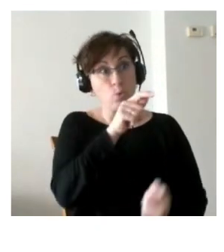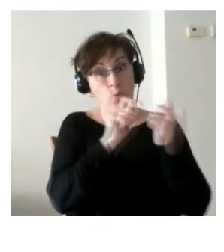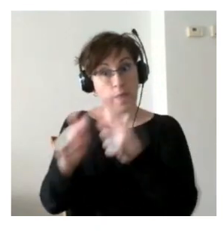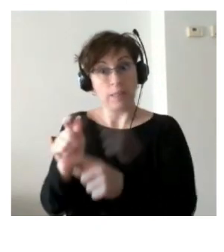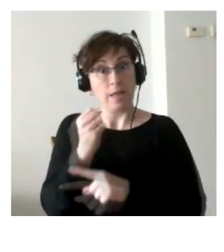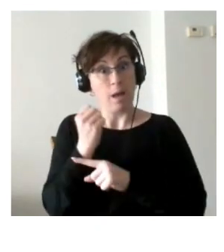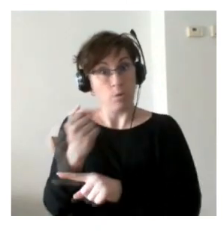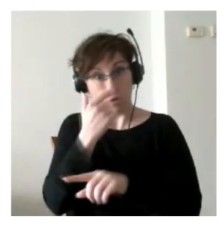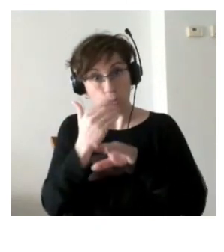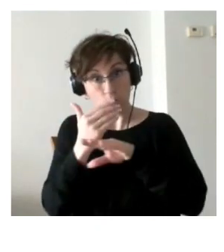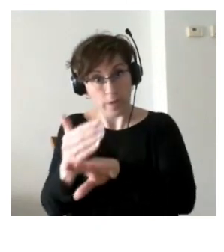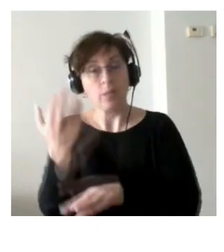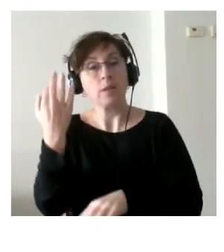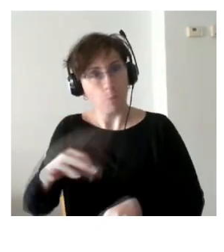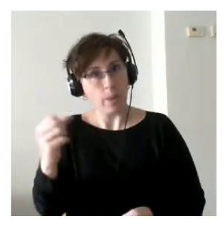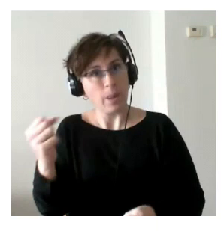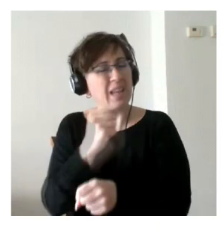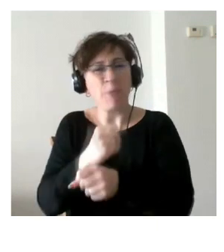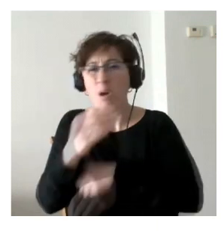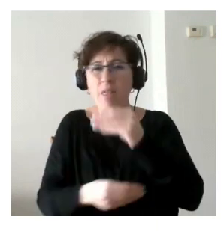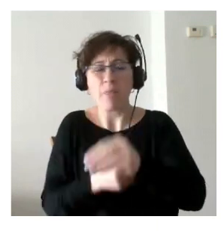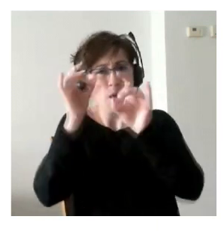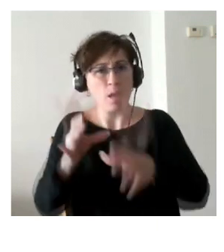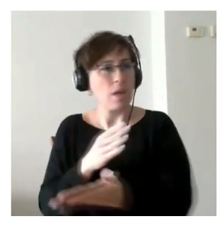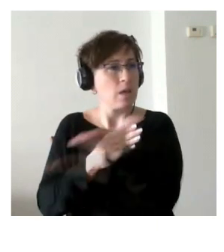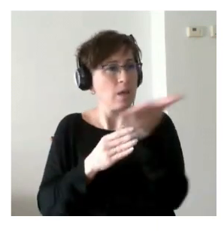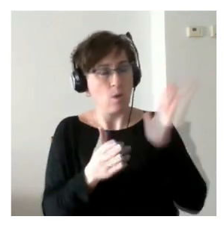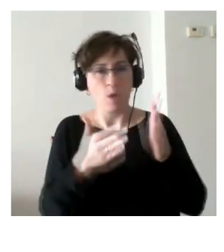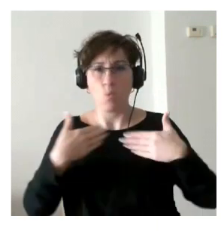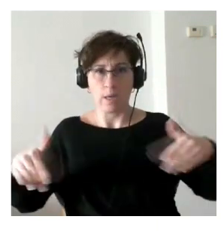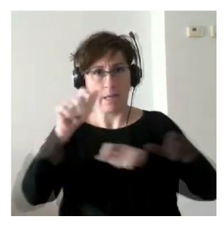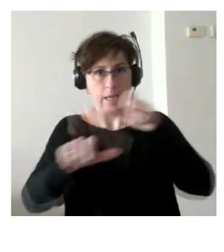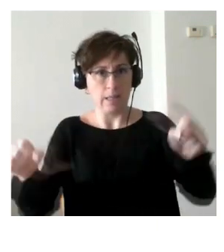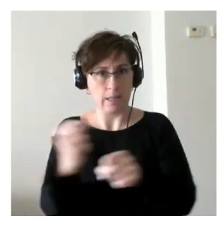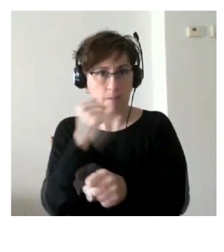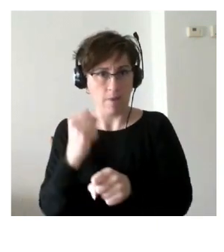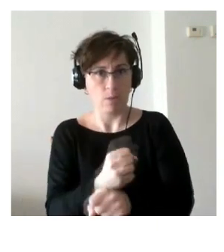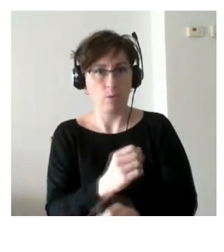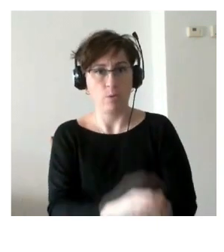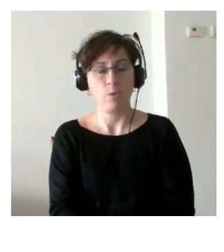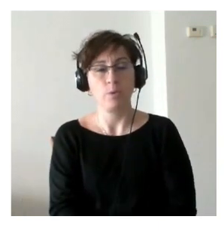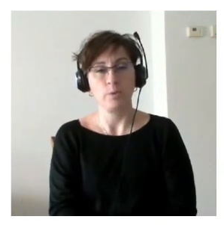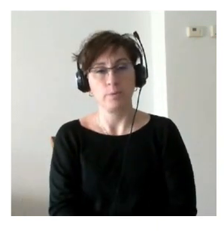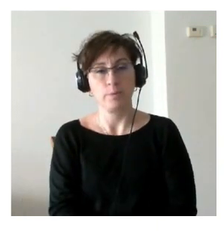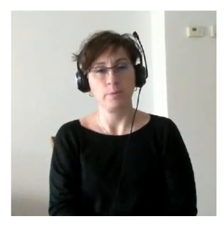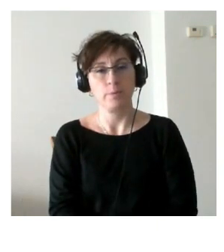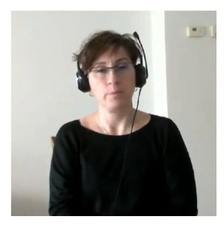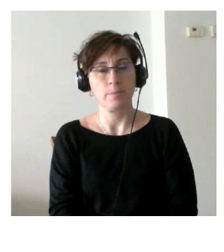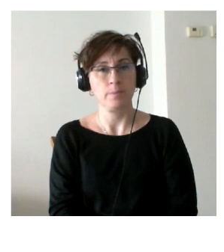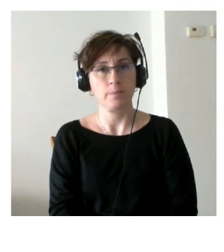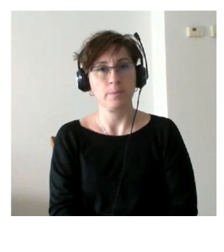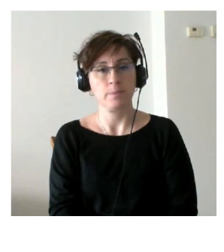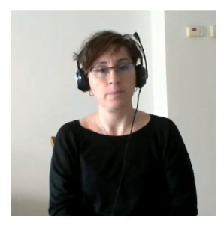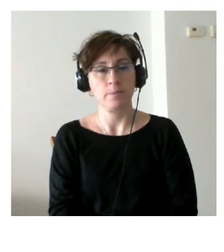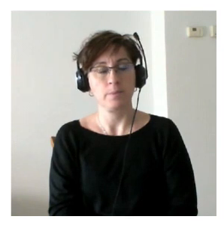van a desempeñar su labor exactamente igual que cualquier trabajador con el que haya estado antes entonces y además luego pues te